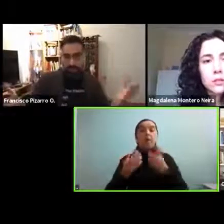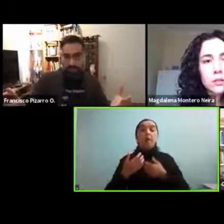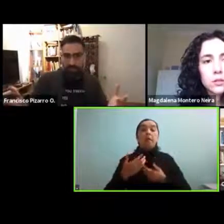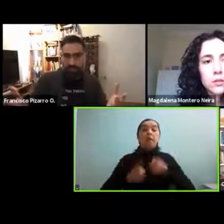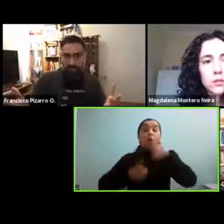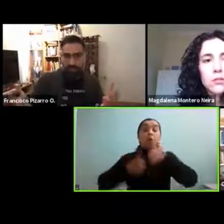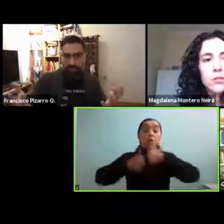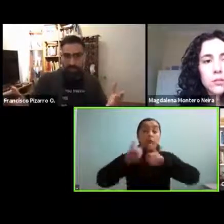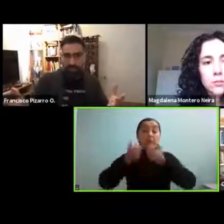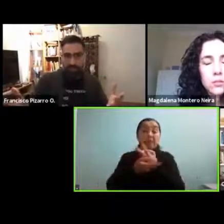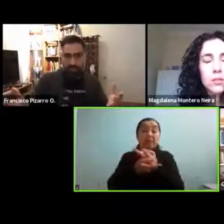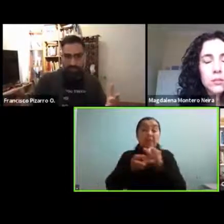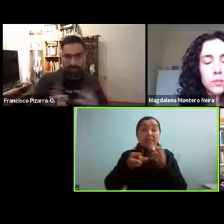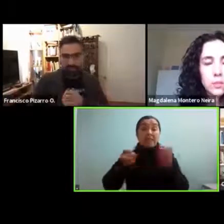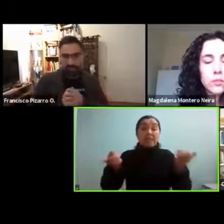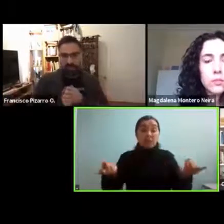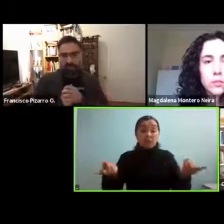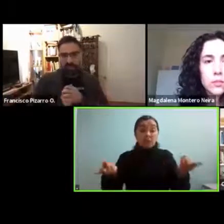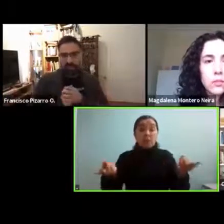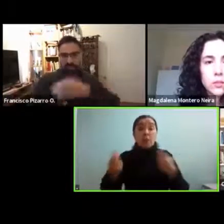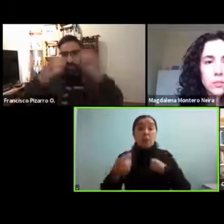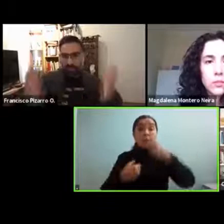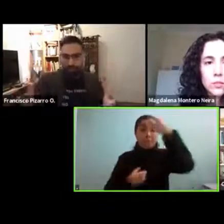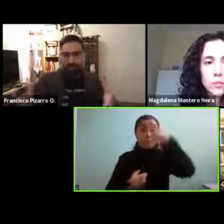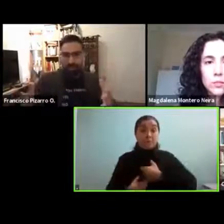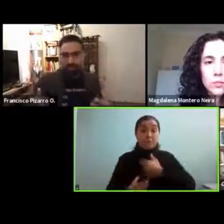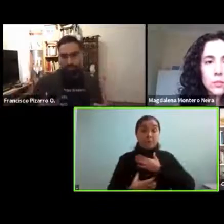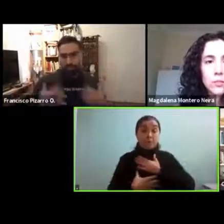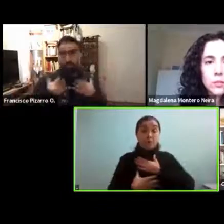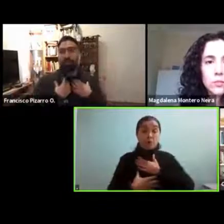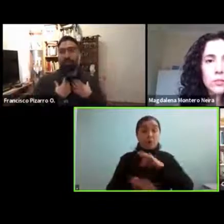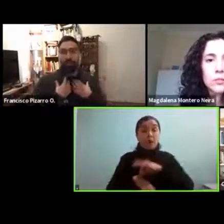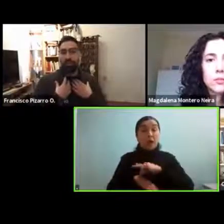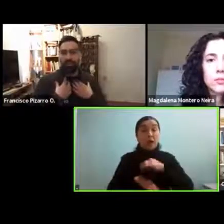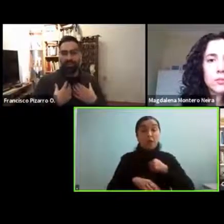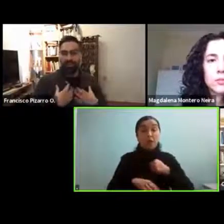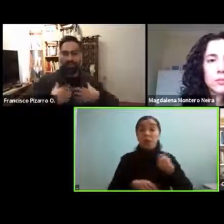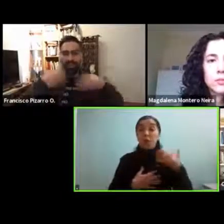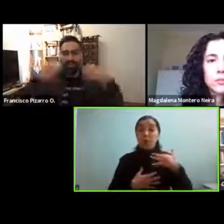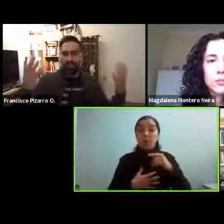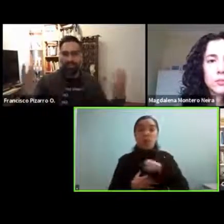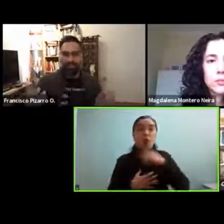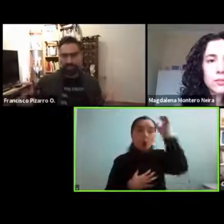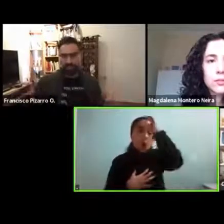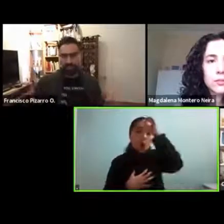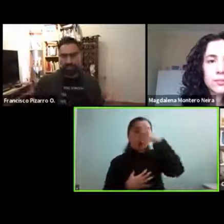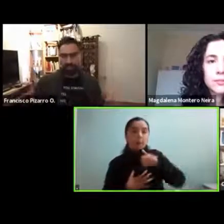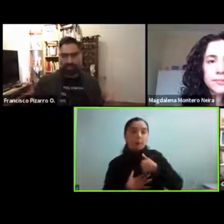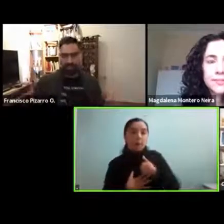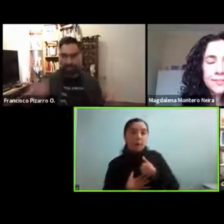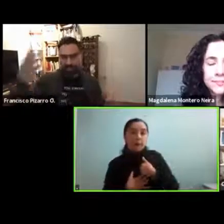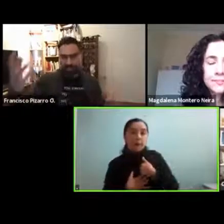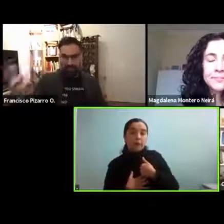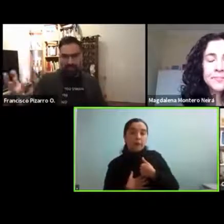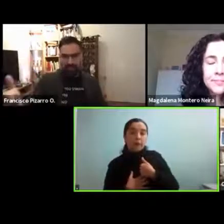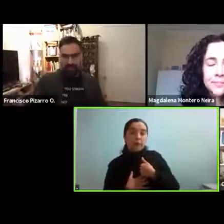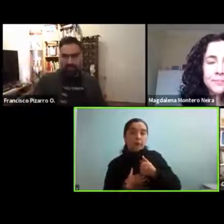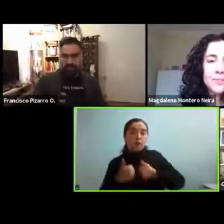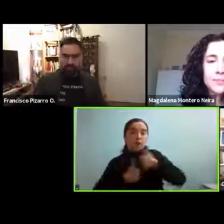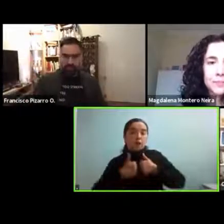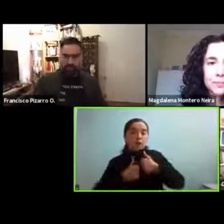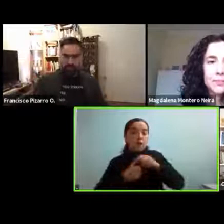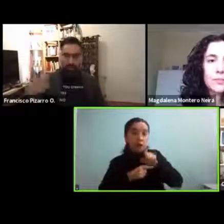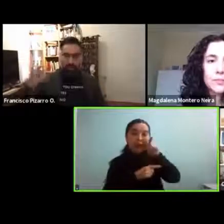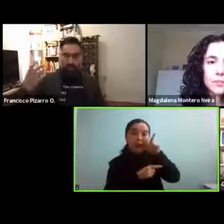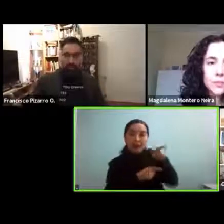entregan finalmente el paciente el importante de esto no mi opinión del clínico que yo pueda hay que